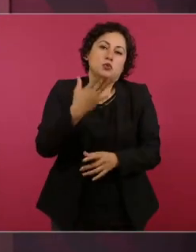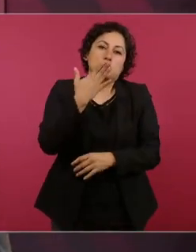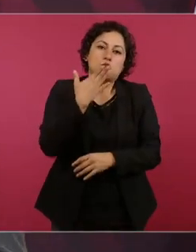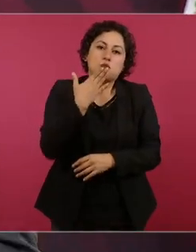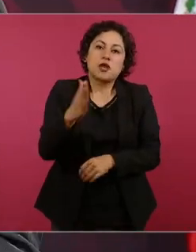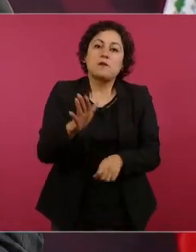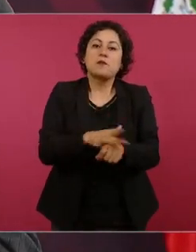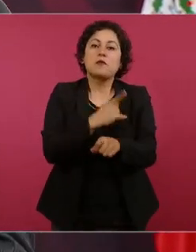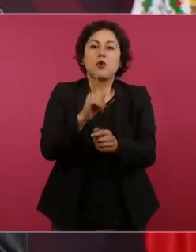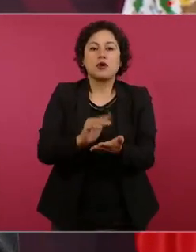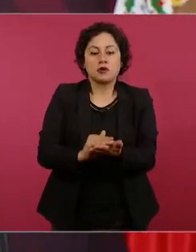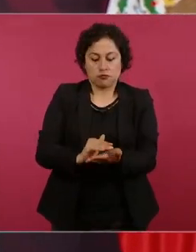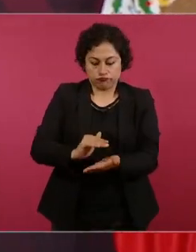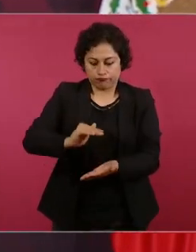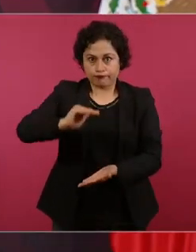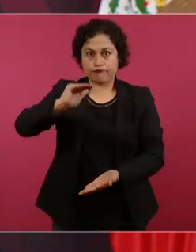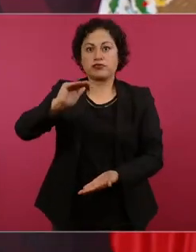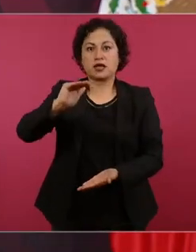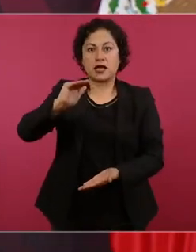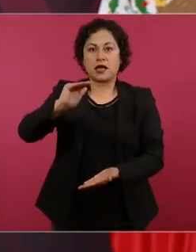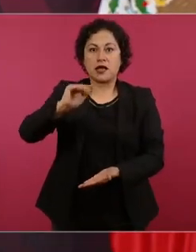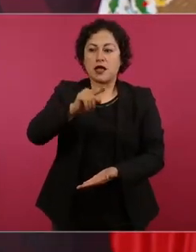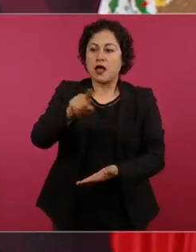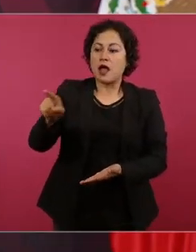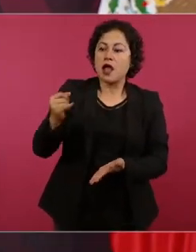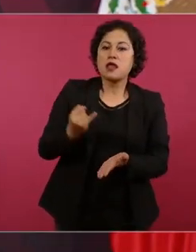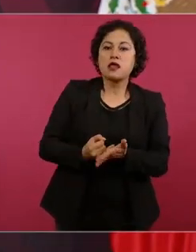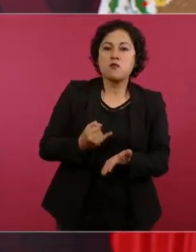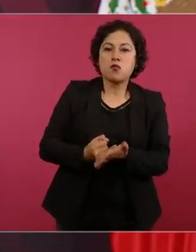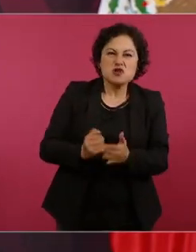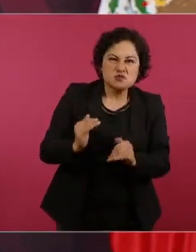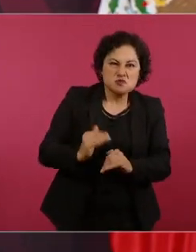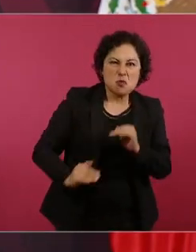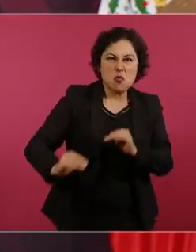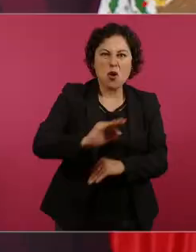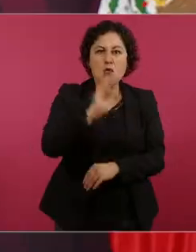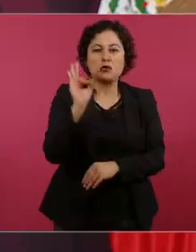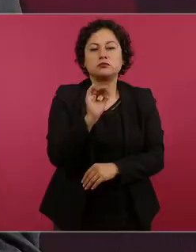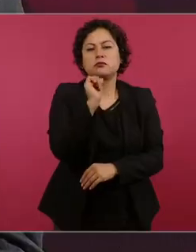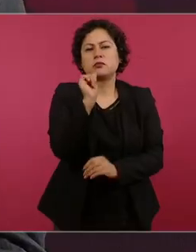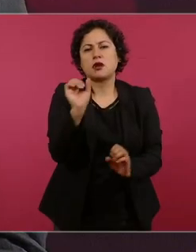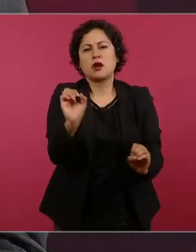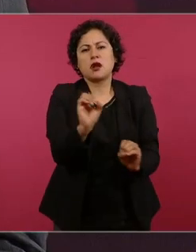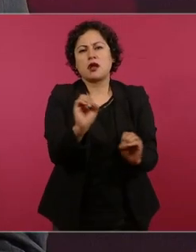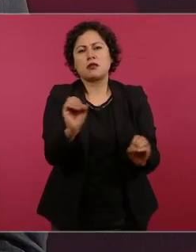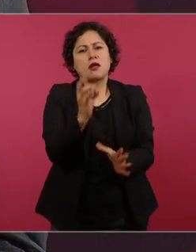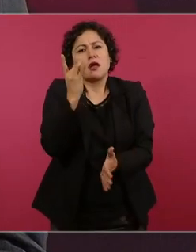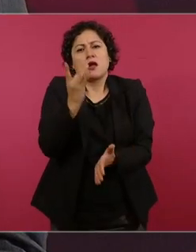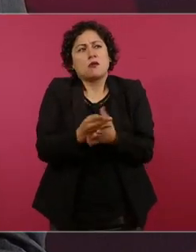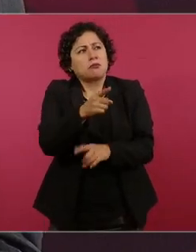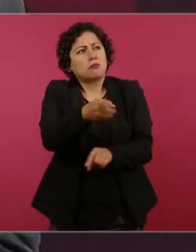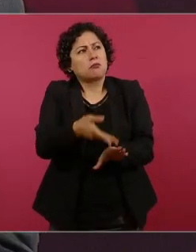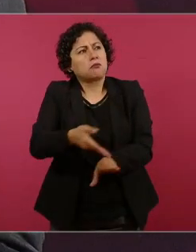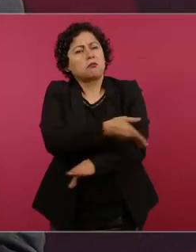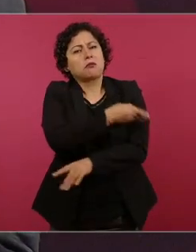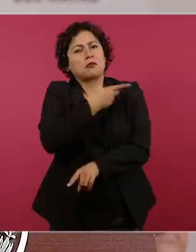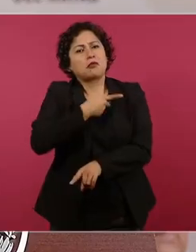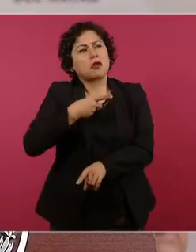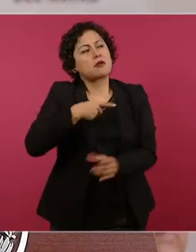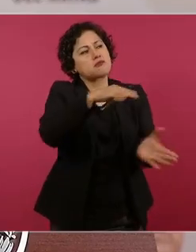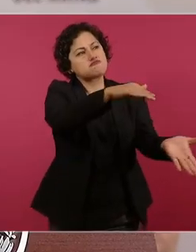sin aumentar impuestos y sin endeudar al país y sin